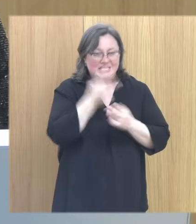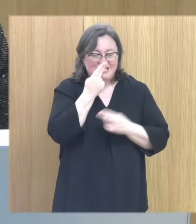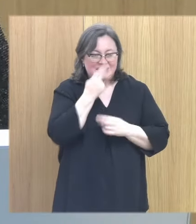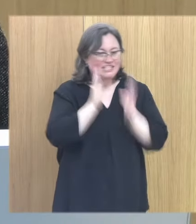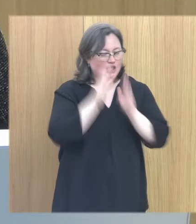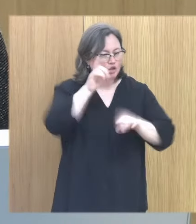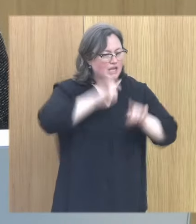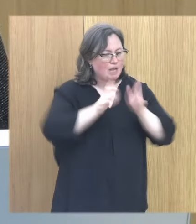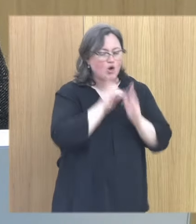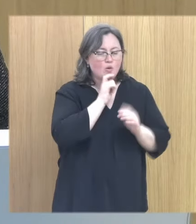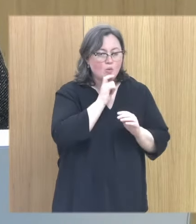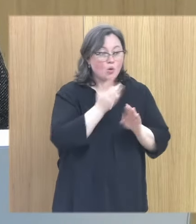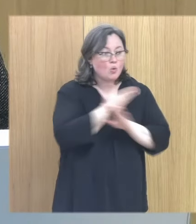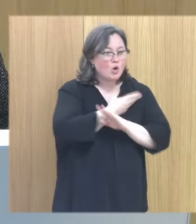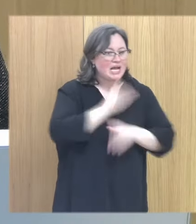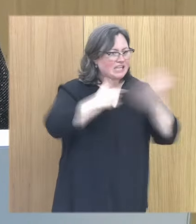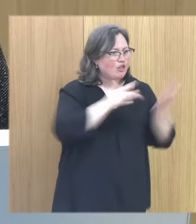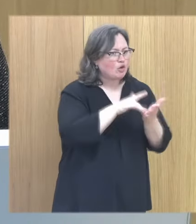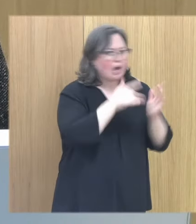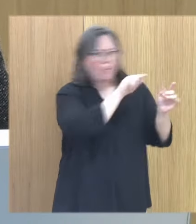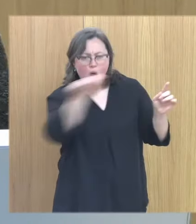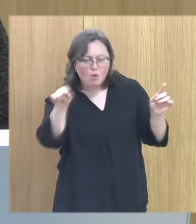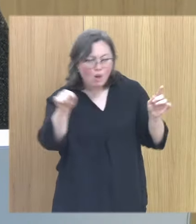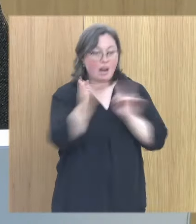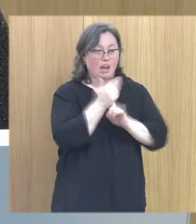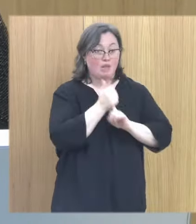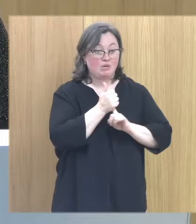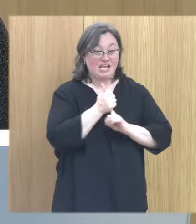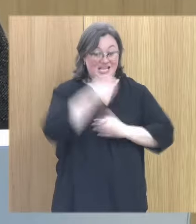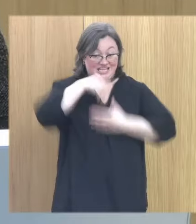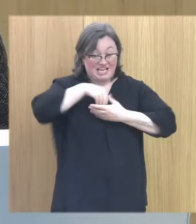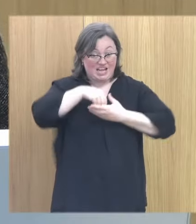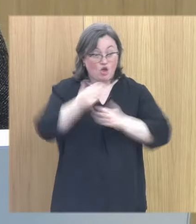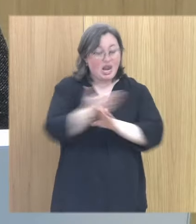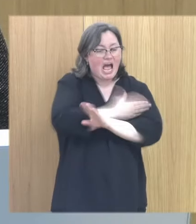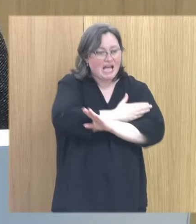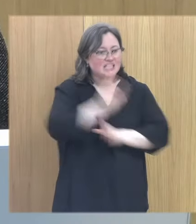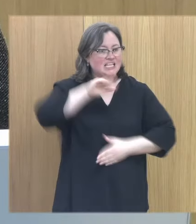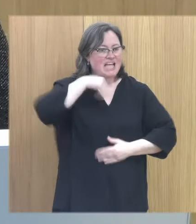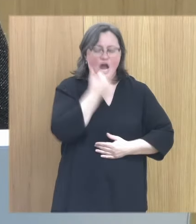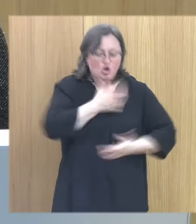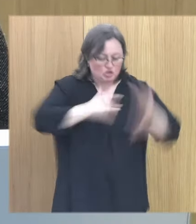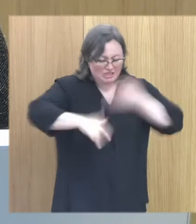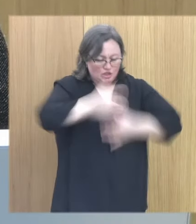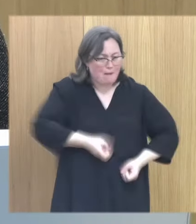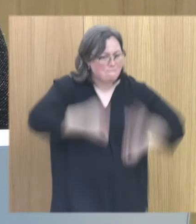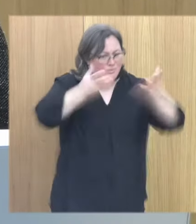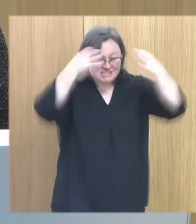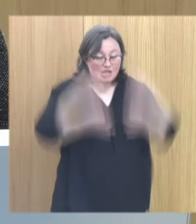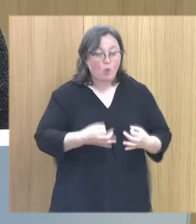psicoterapia es averiguar dónde estuvo la externalización porque antes de la internalización hubo una externalización ¿qué pasó?